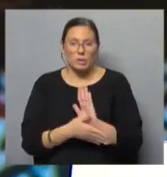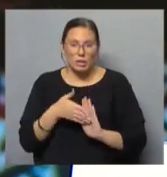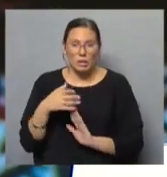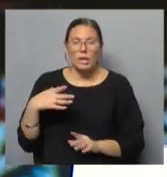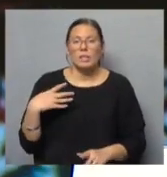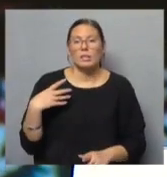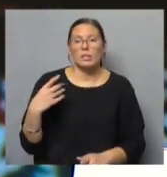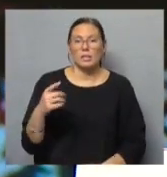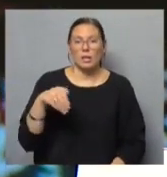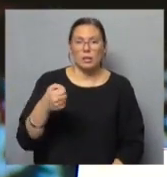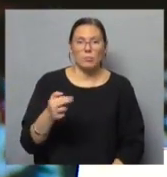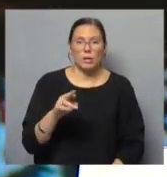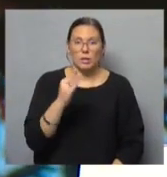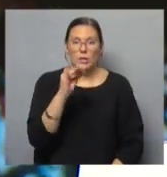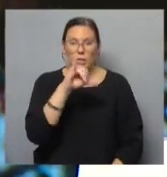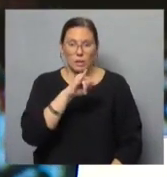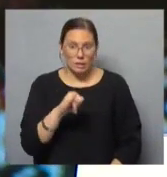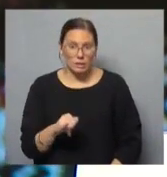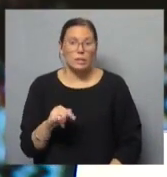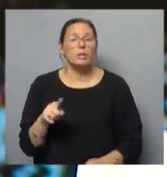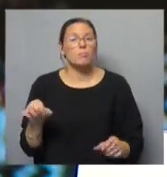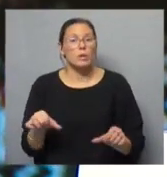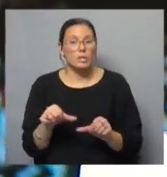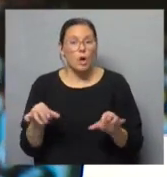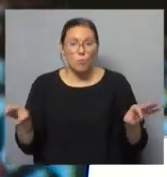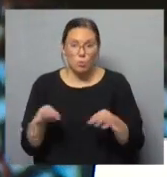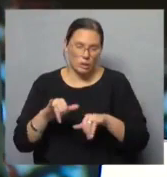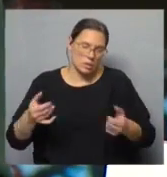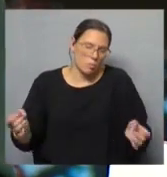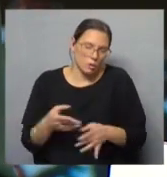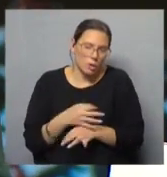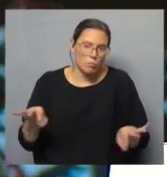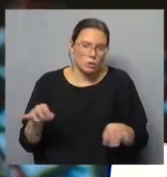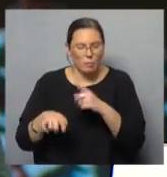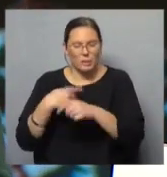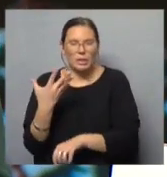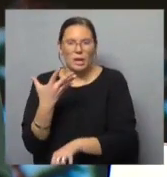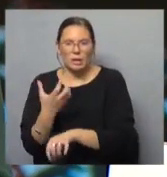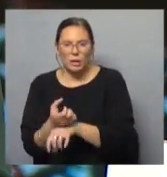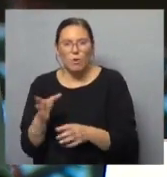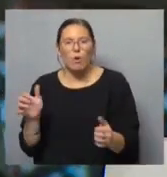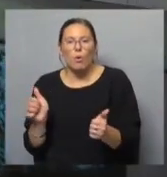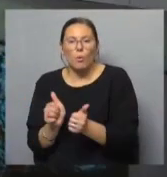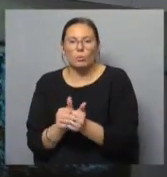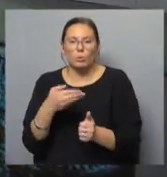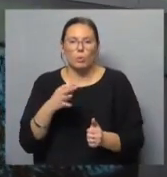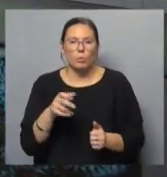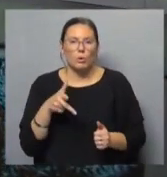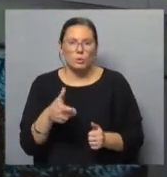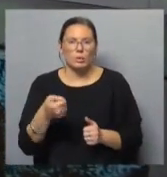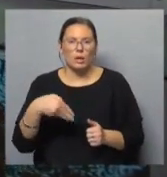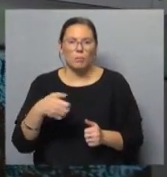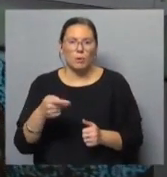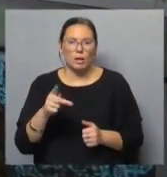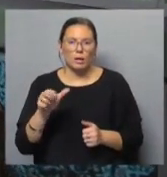Jimena Márquez. Y lo que voy a hacer es que voy a hacer la música. Ya la hice la música. Mañana la grabo con los bochamakers. Eso sí. Yo alguna